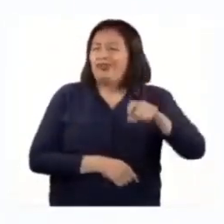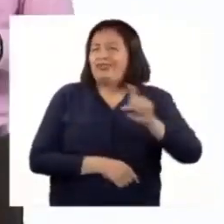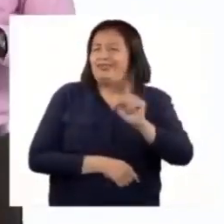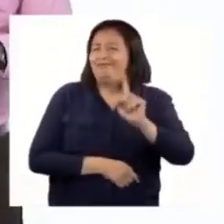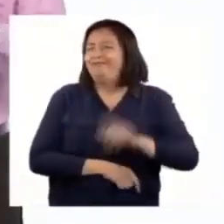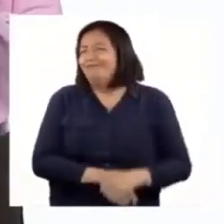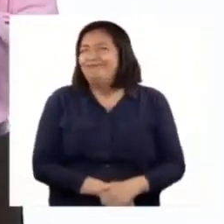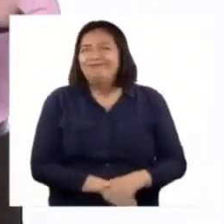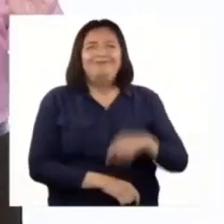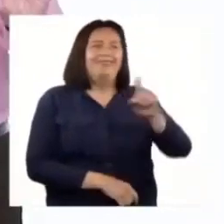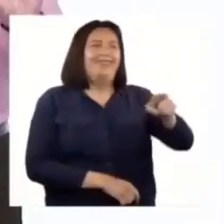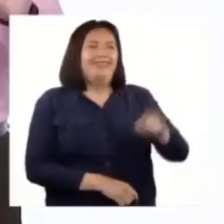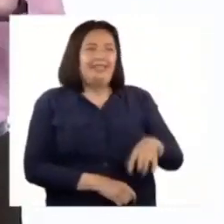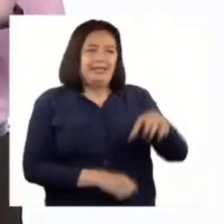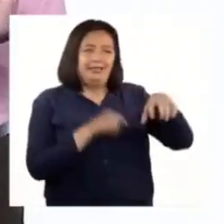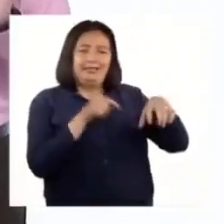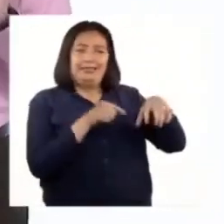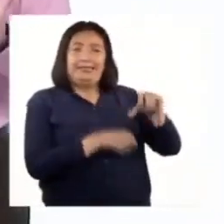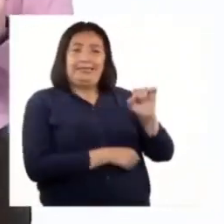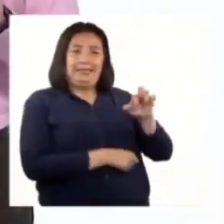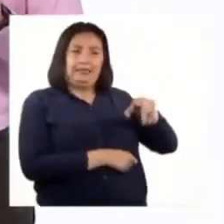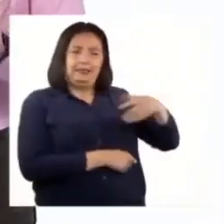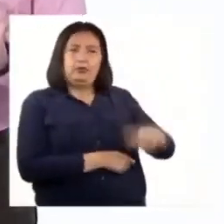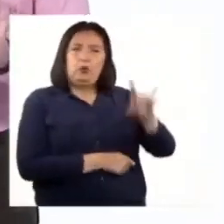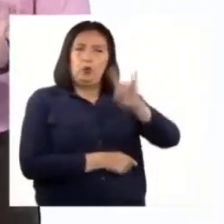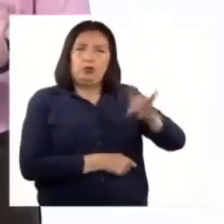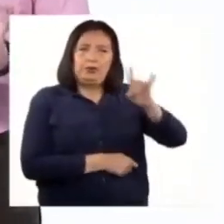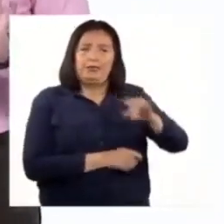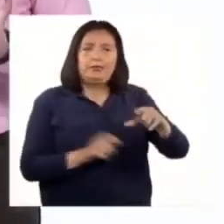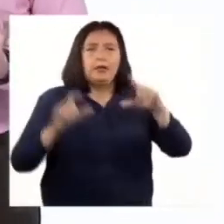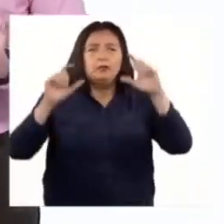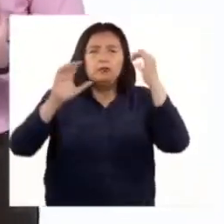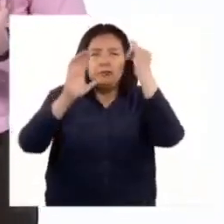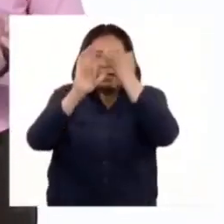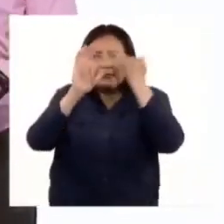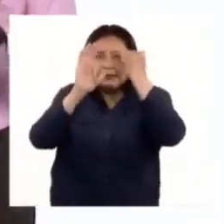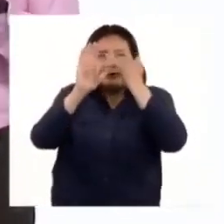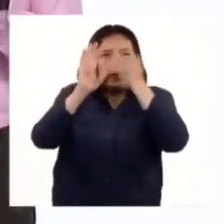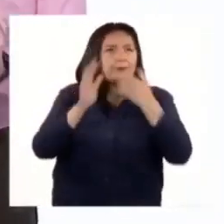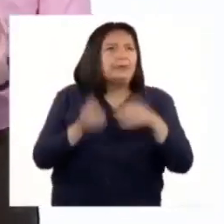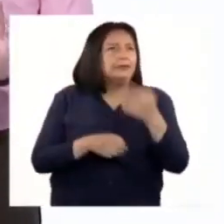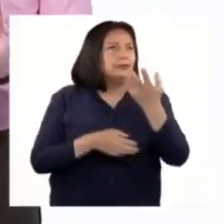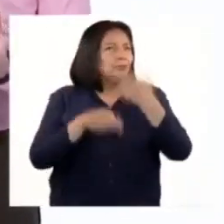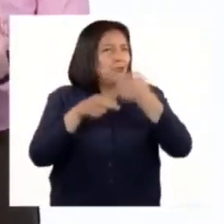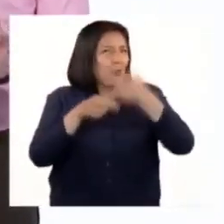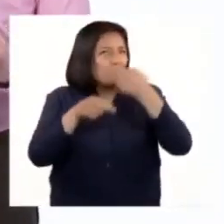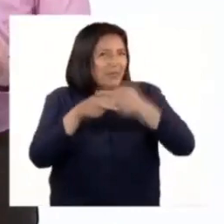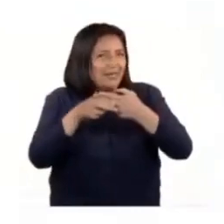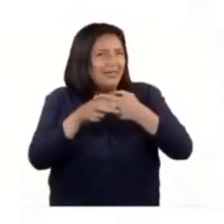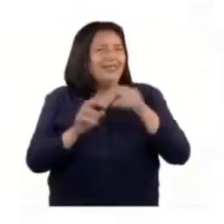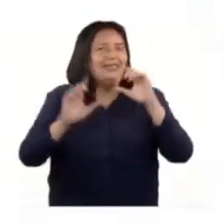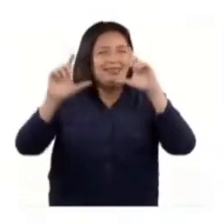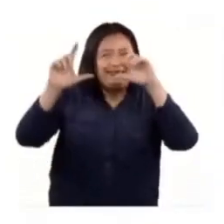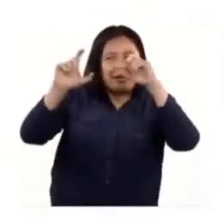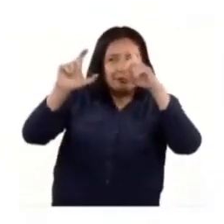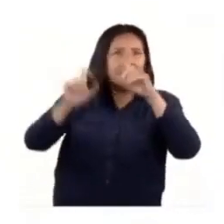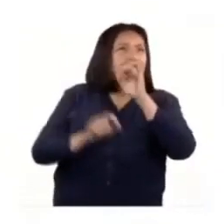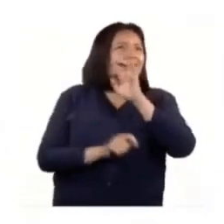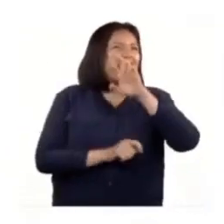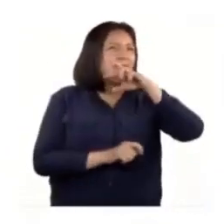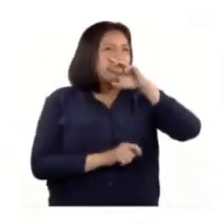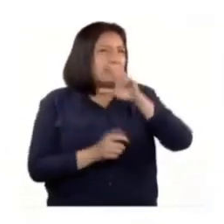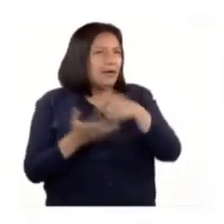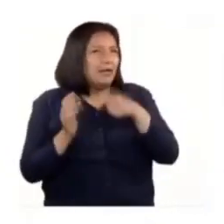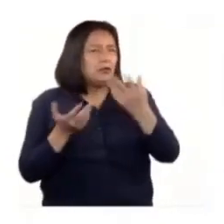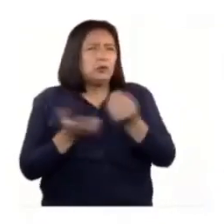necesario. El CERNAM usa unas pequeñas cámaras, llamadas cámaras trampa. Las cámaras